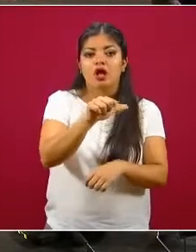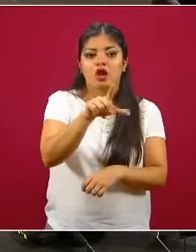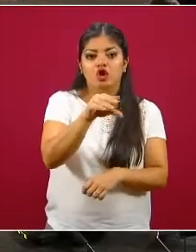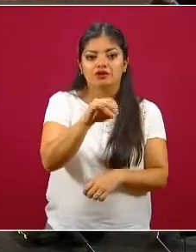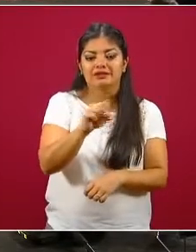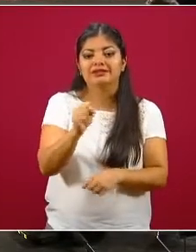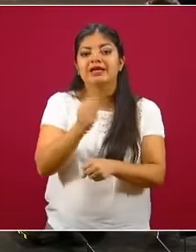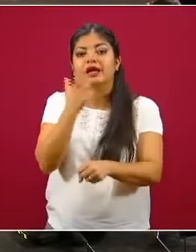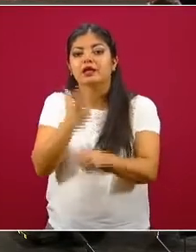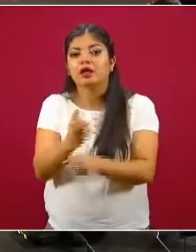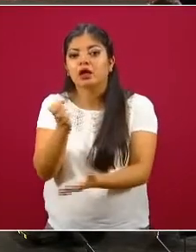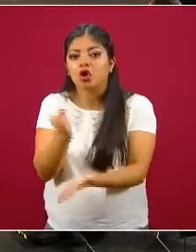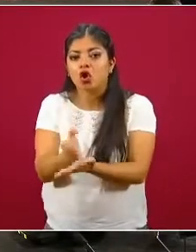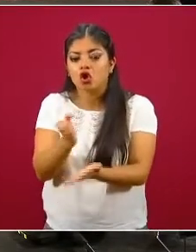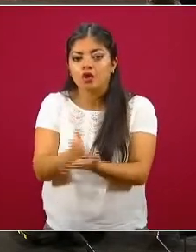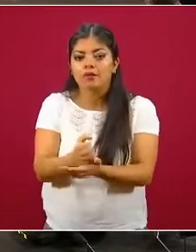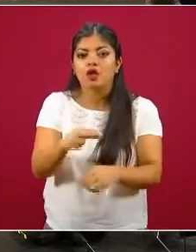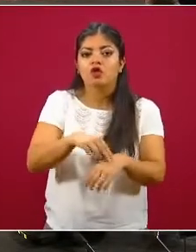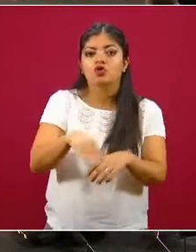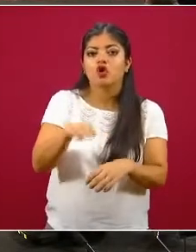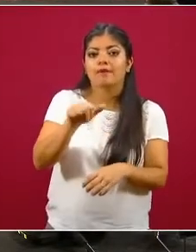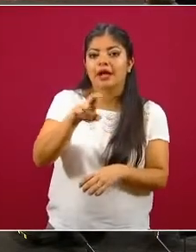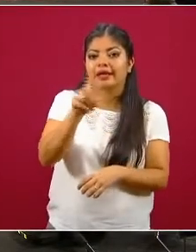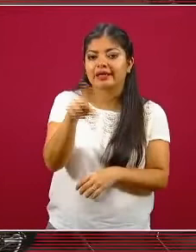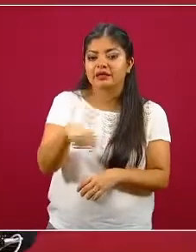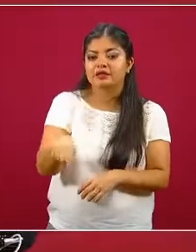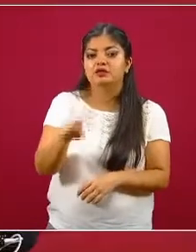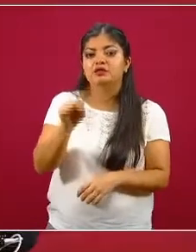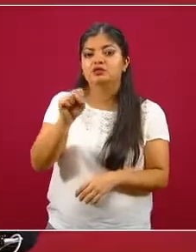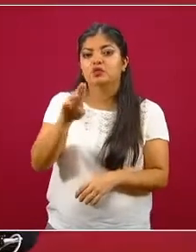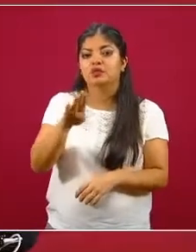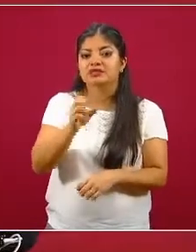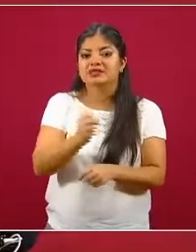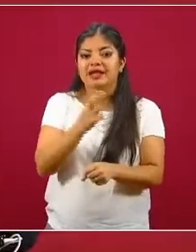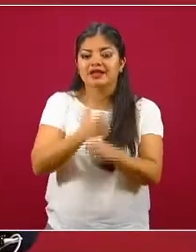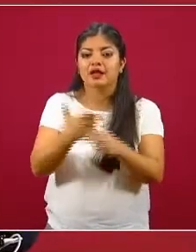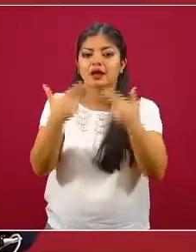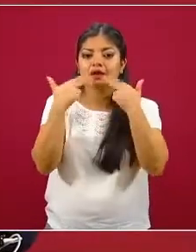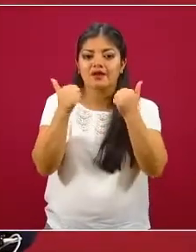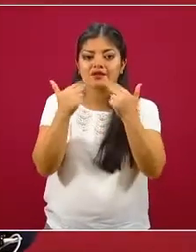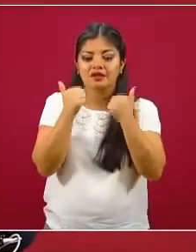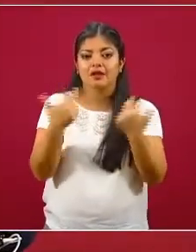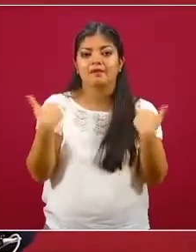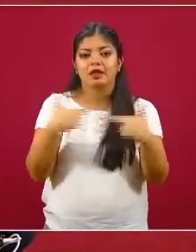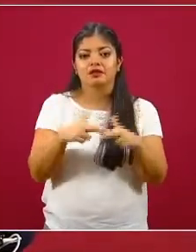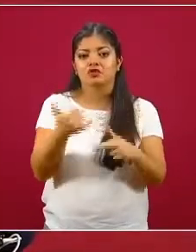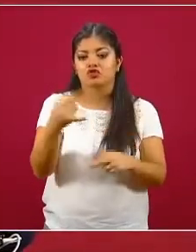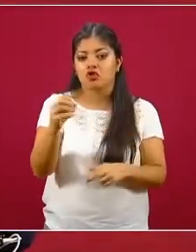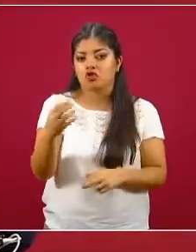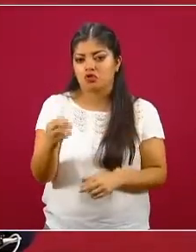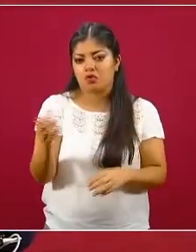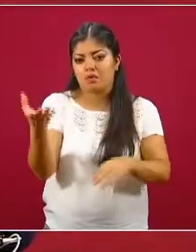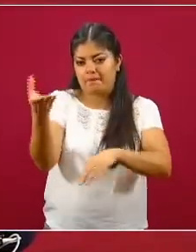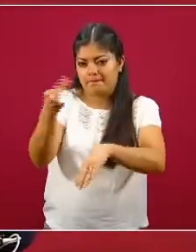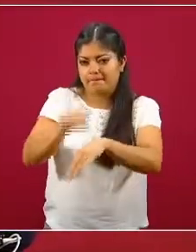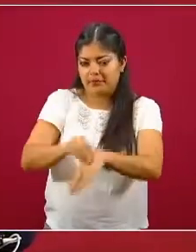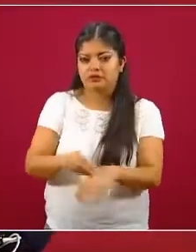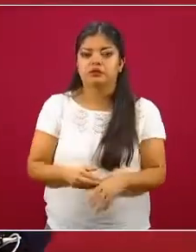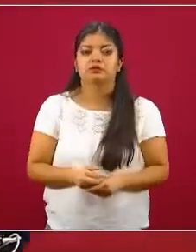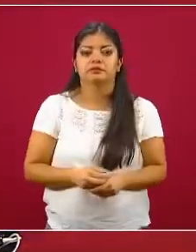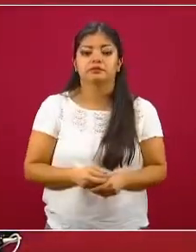Señora Secretaria de Economía, doctora Márquez. Señor Subsecretario de Hacienda y Crédito Público, maestro Llorio. Con su permiso.